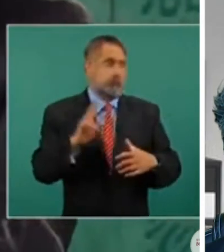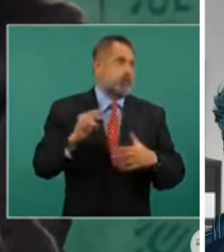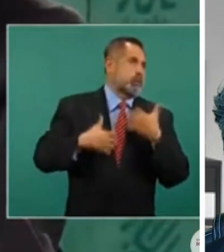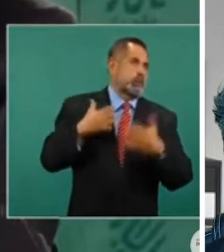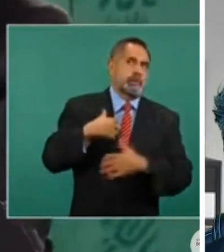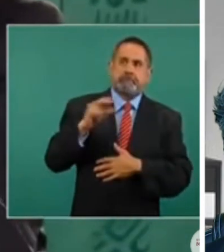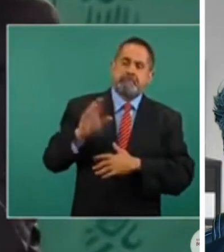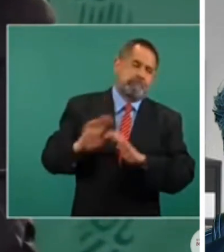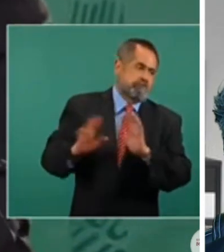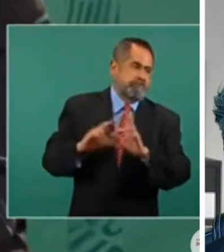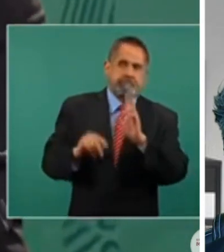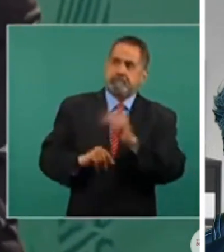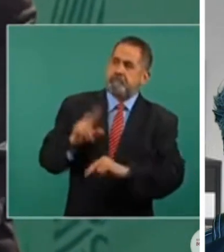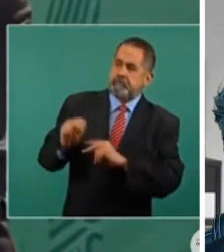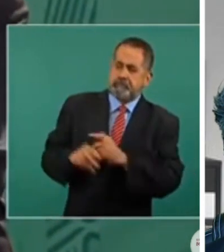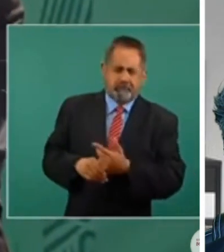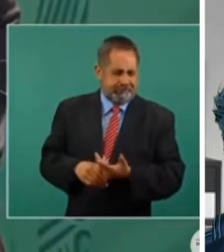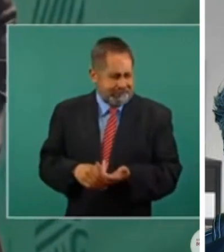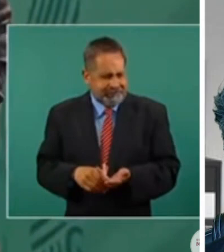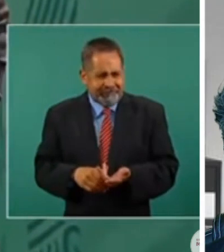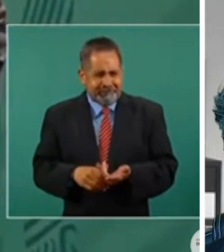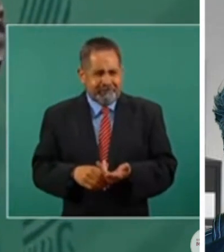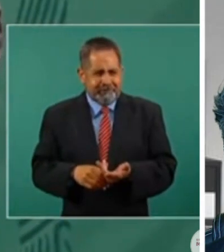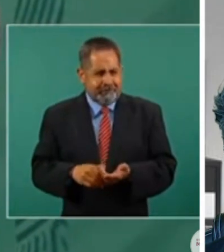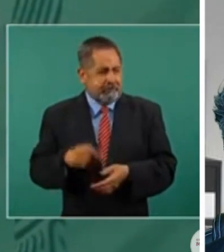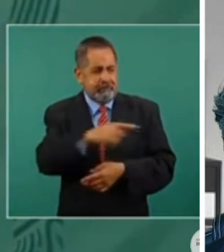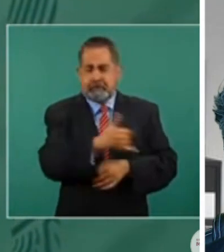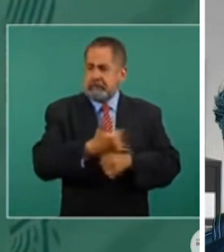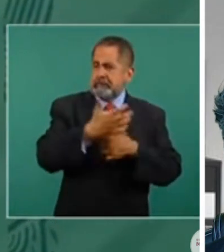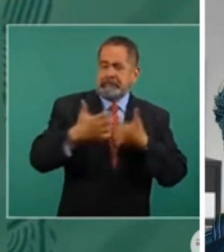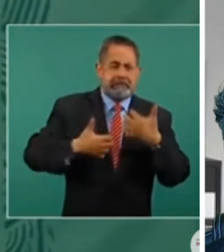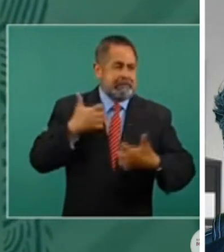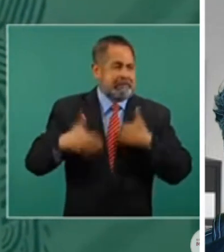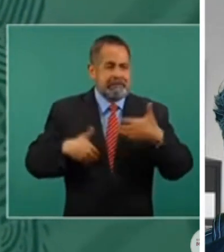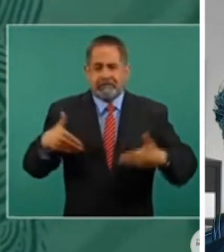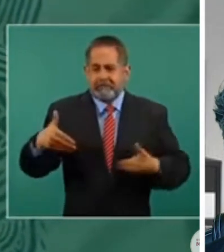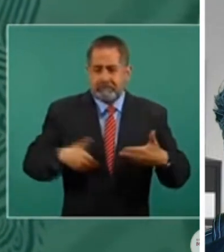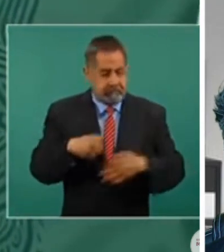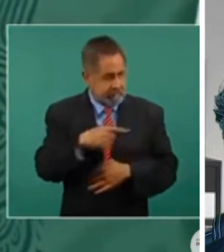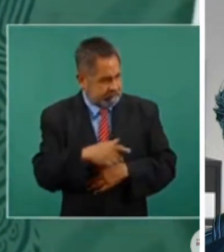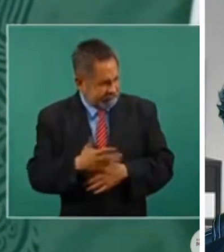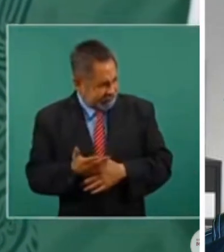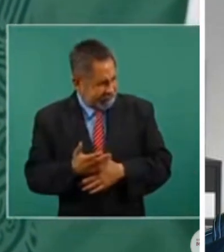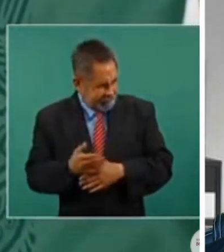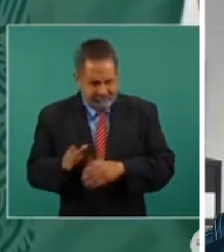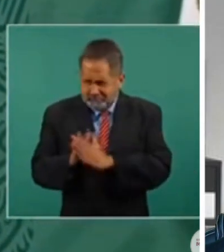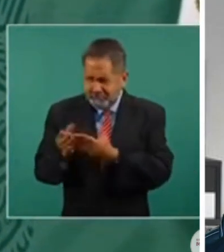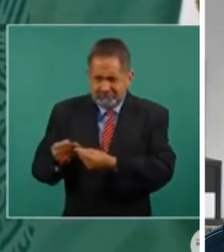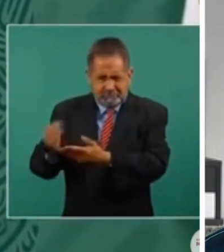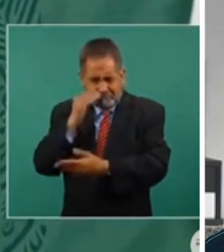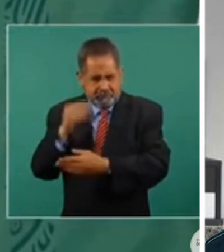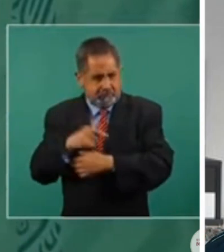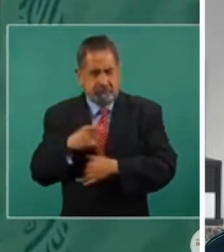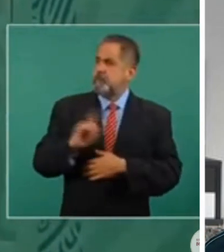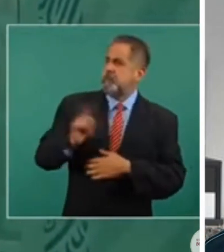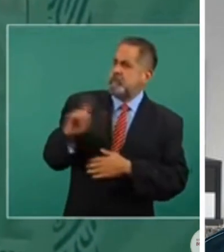los incomoda muchísimo, los enoja. Pero además hasta se